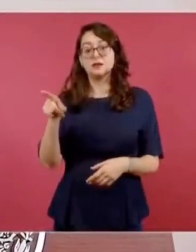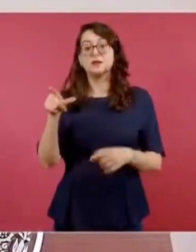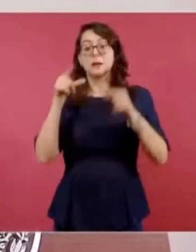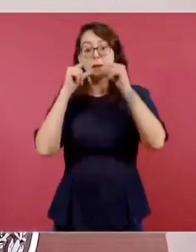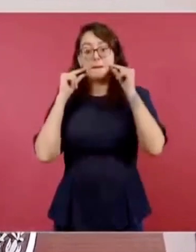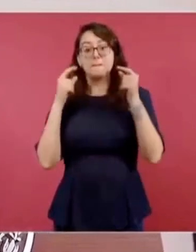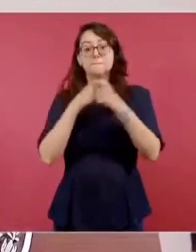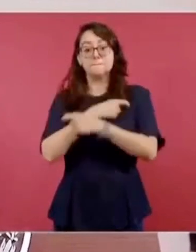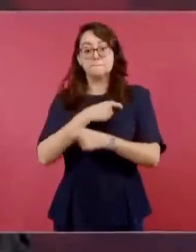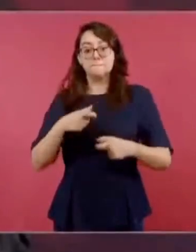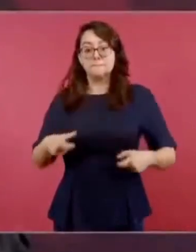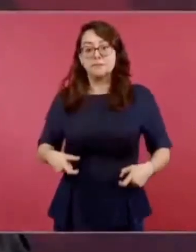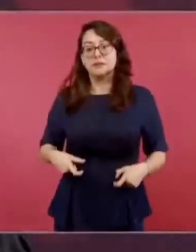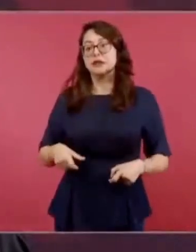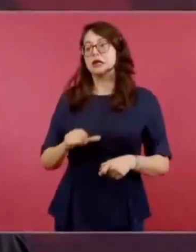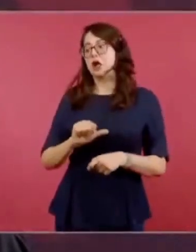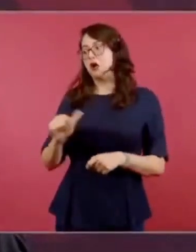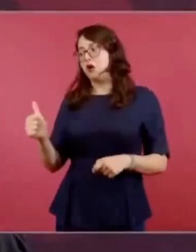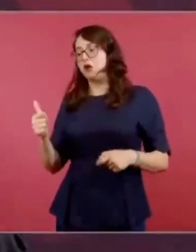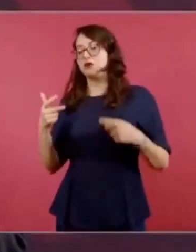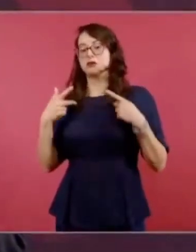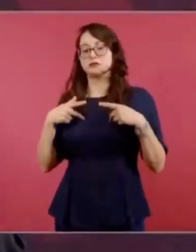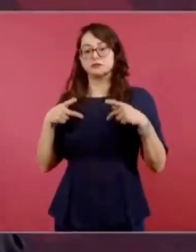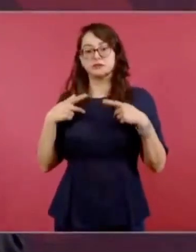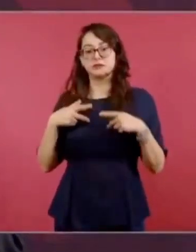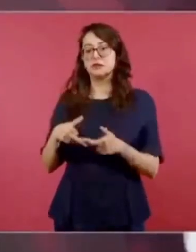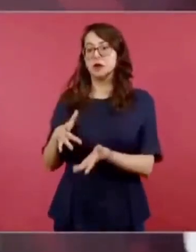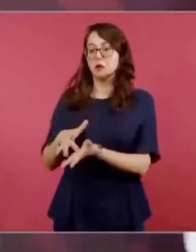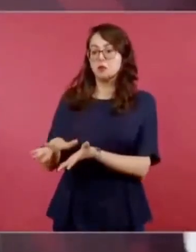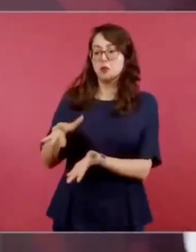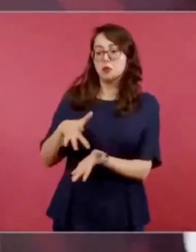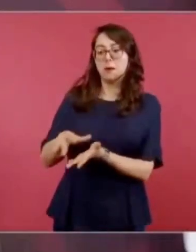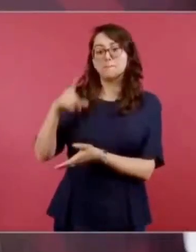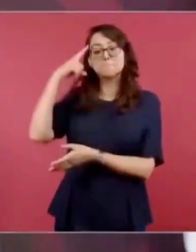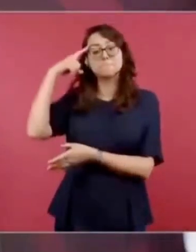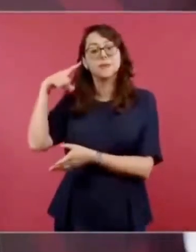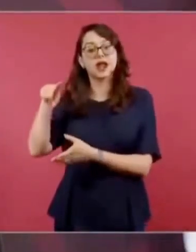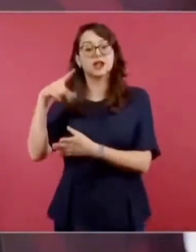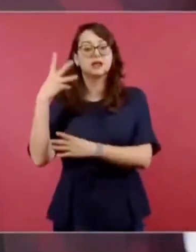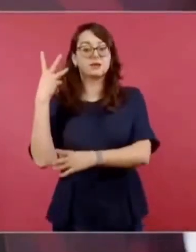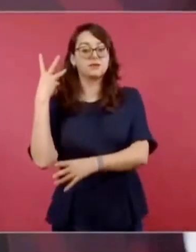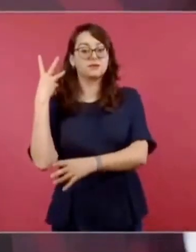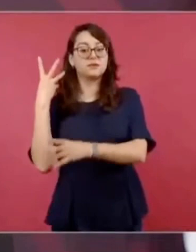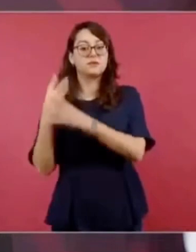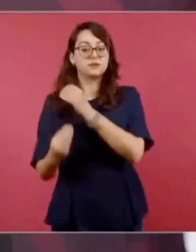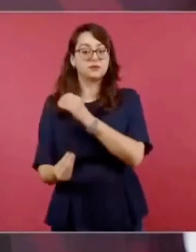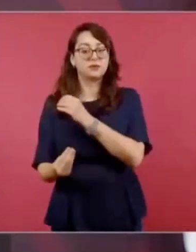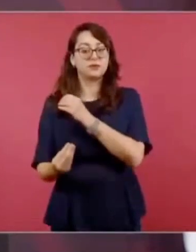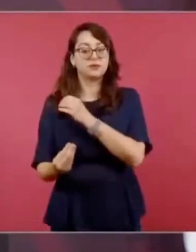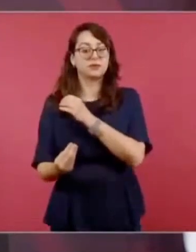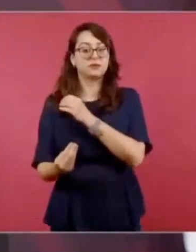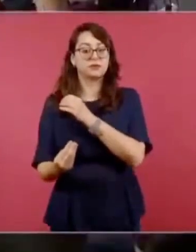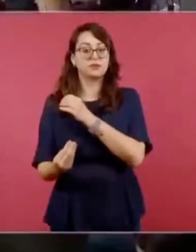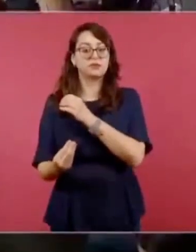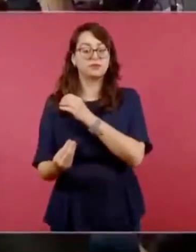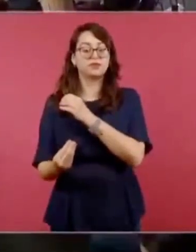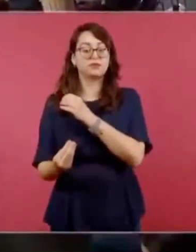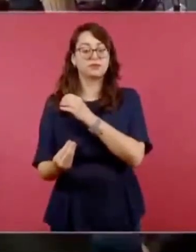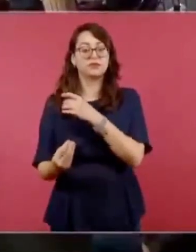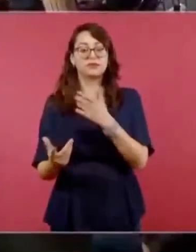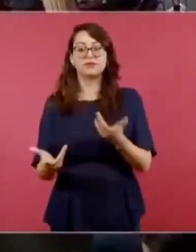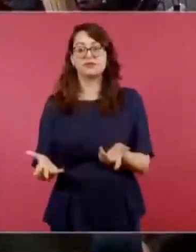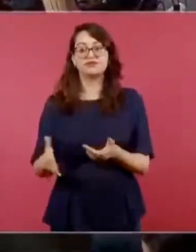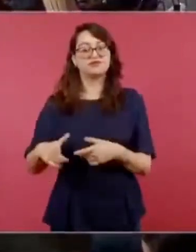medios de fugarse de la prisión y que este era uno de los motivos